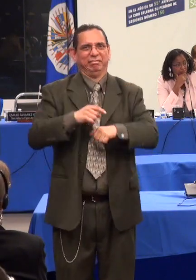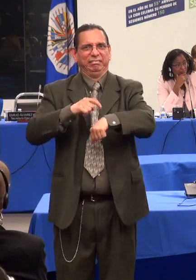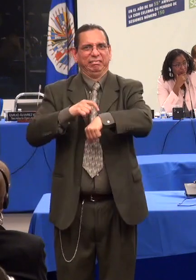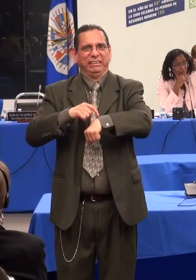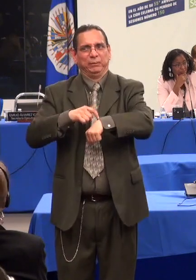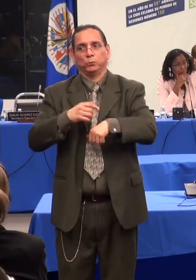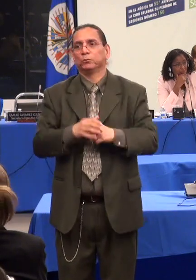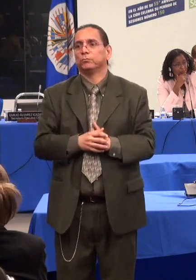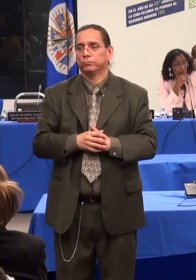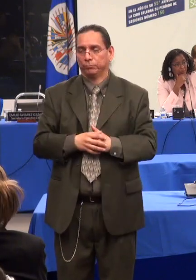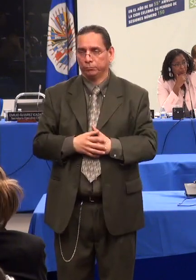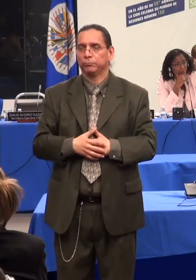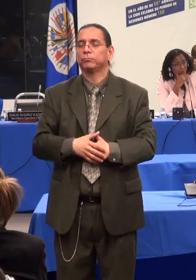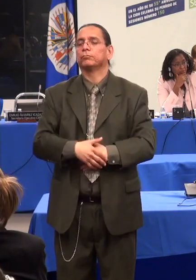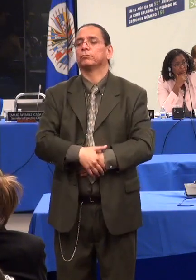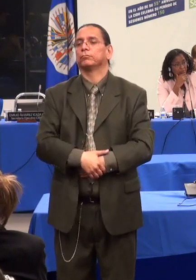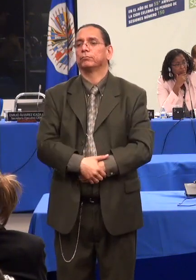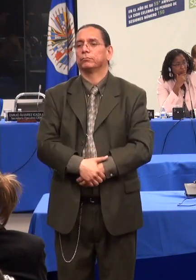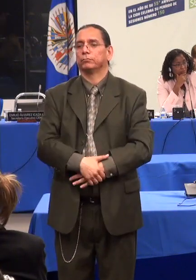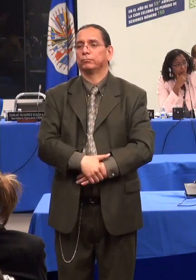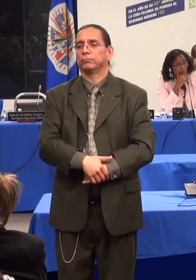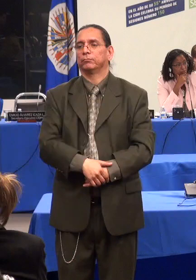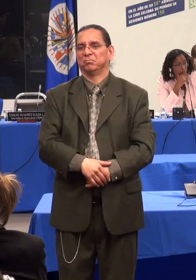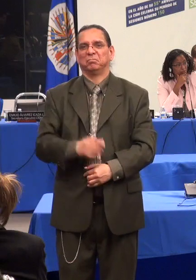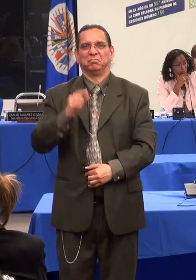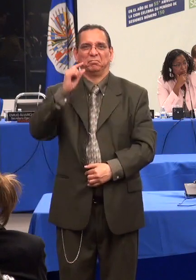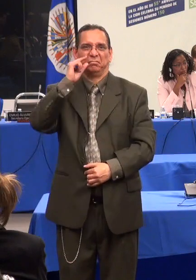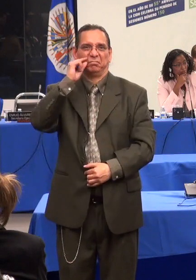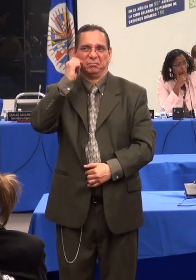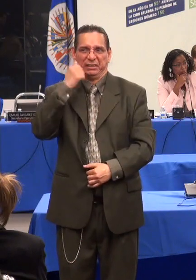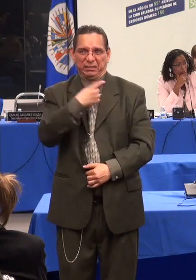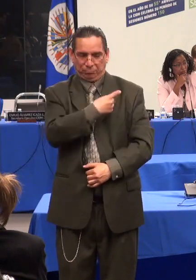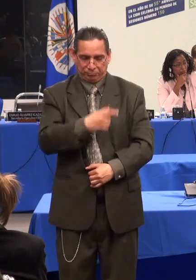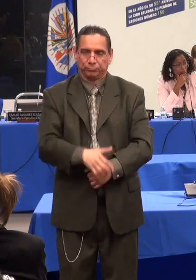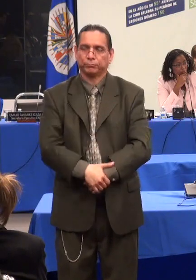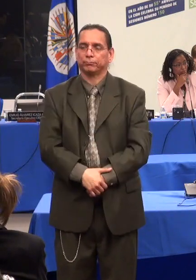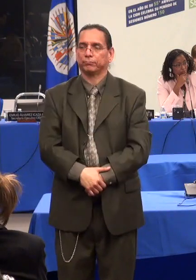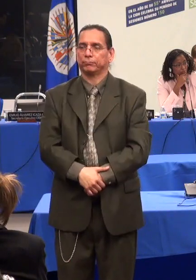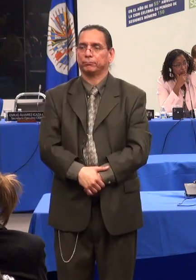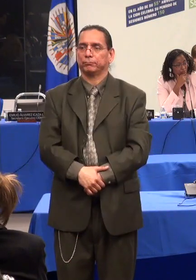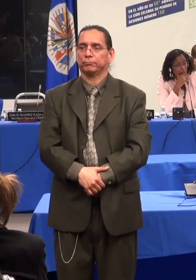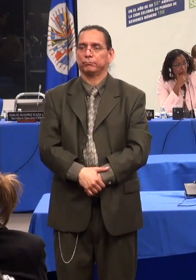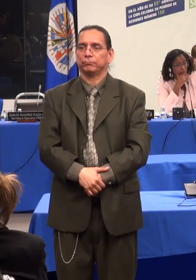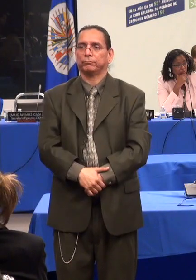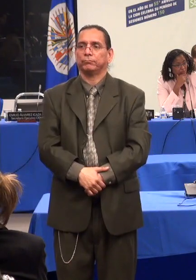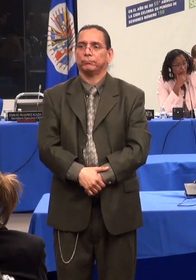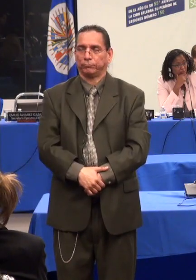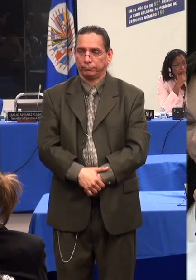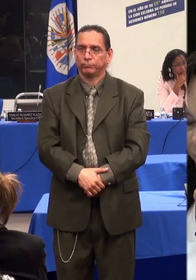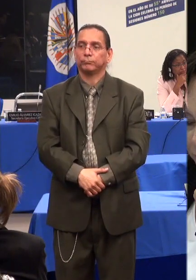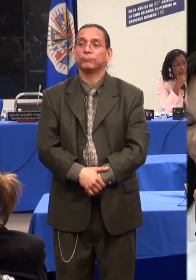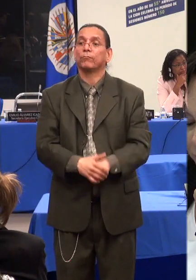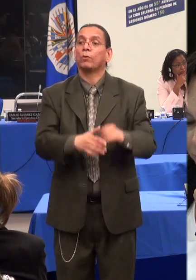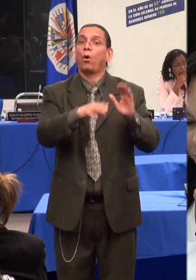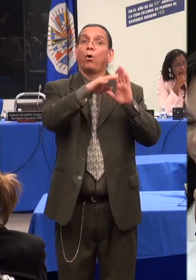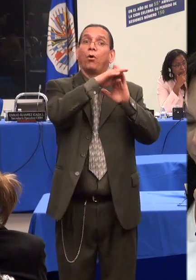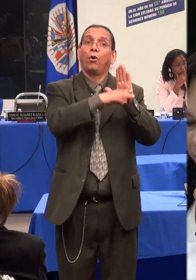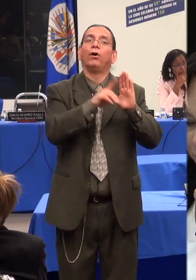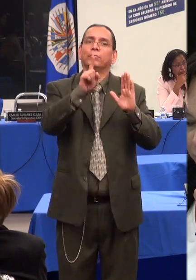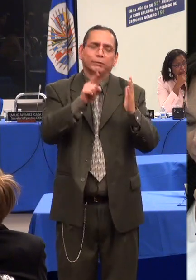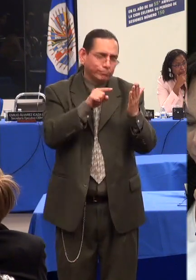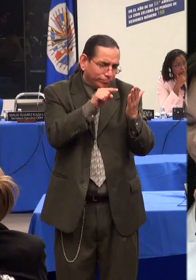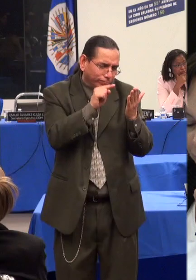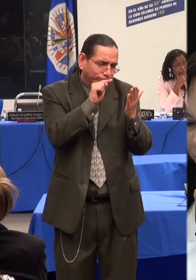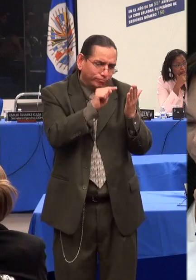revisión tendrá que consolidarse no sólo que este no puede constituir un criterio para la valoración de los derechos sexuales de las personas con discapacidad,